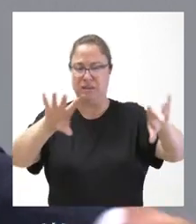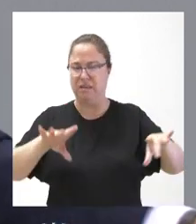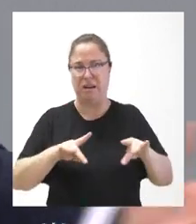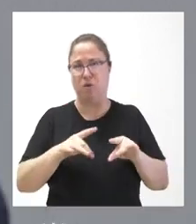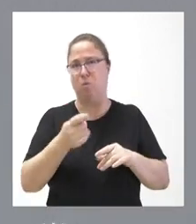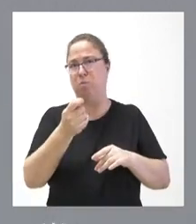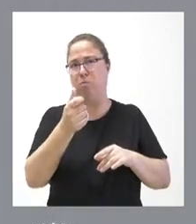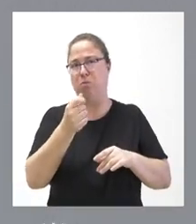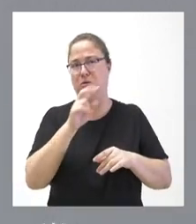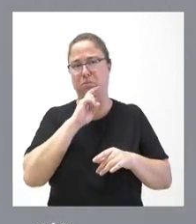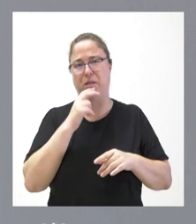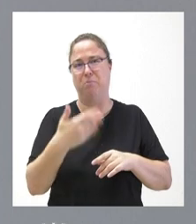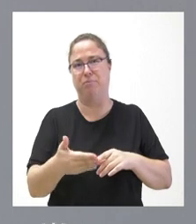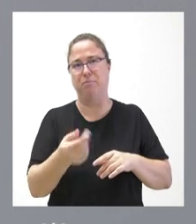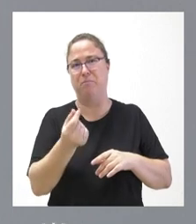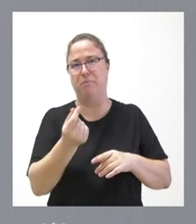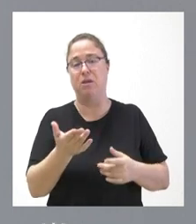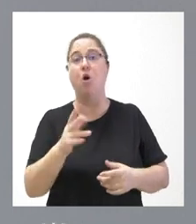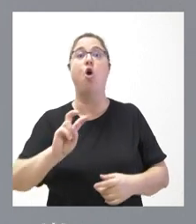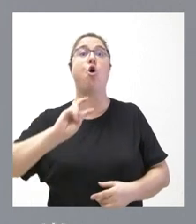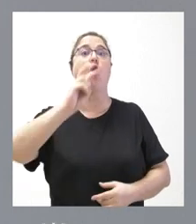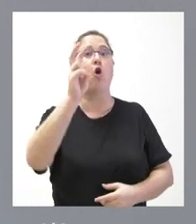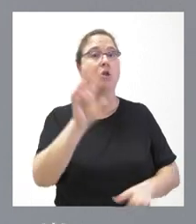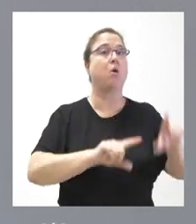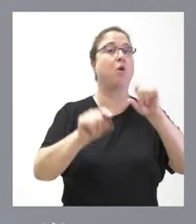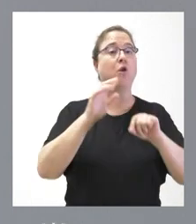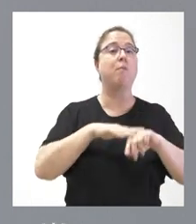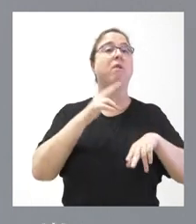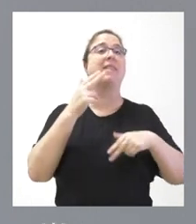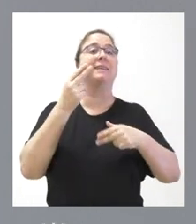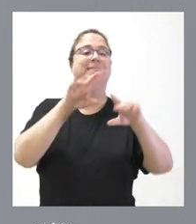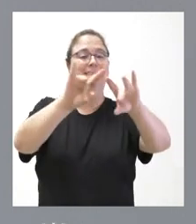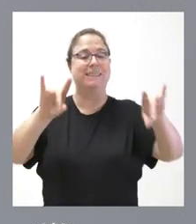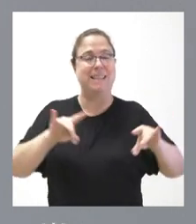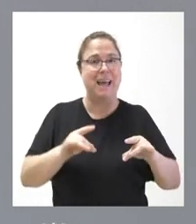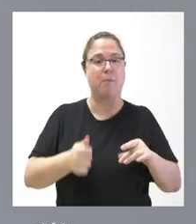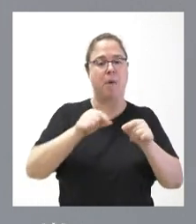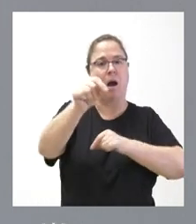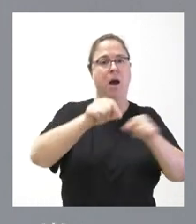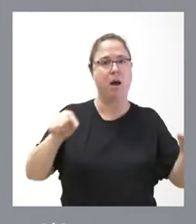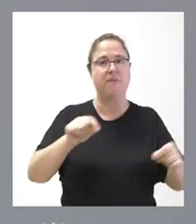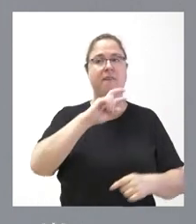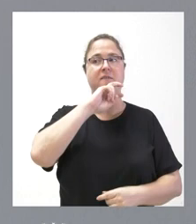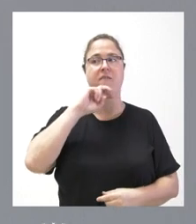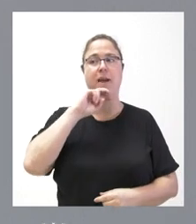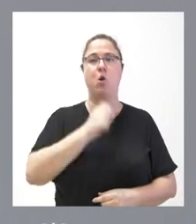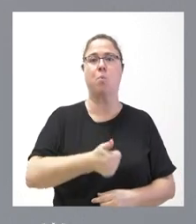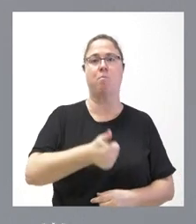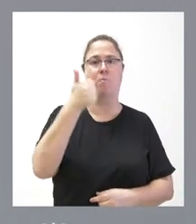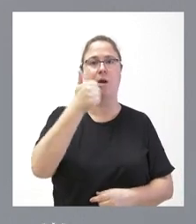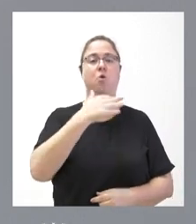y de bajo valor. Quizá en otras alternativas se puedan liberar un mayor número de terrenos y de más valor, y, por tanto,